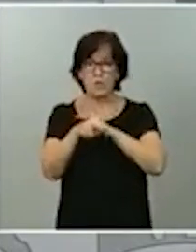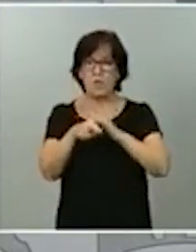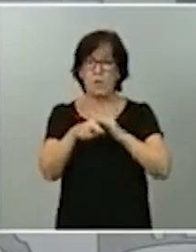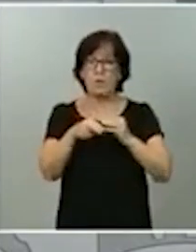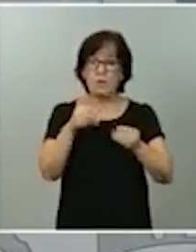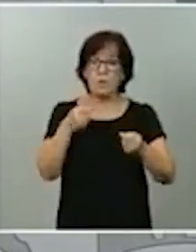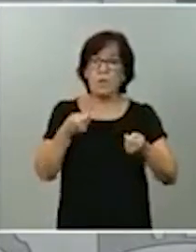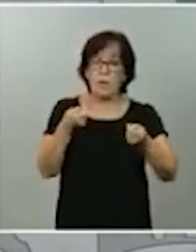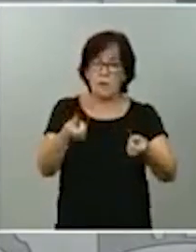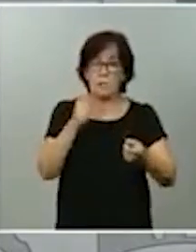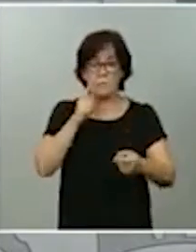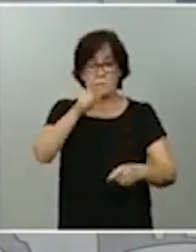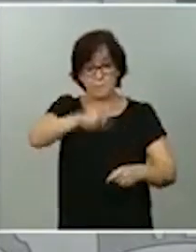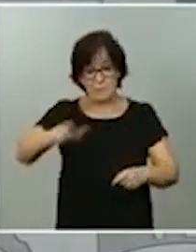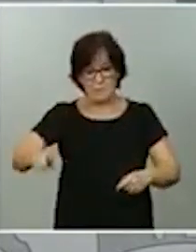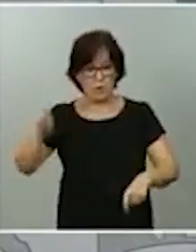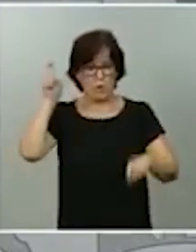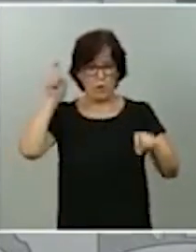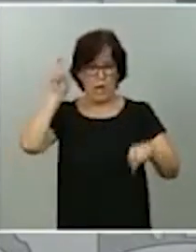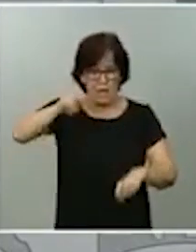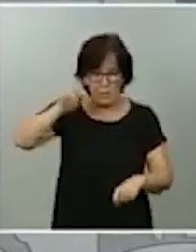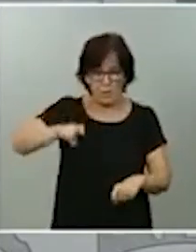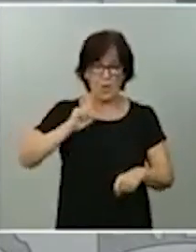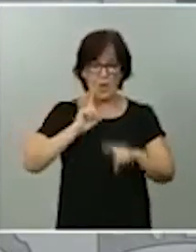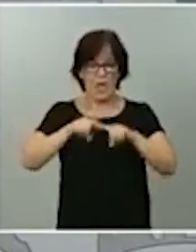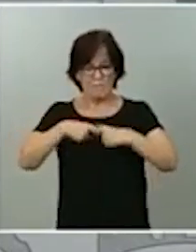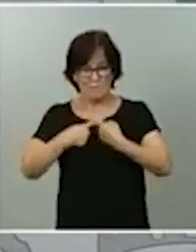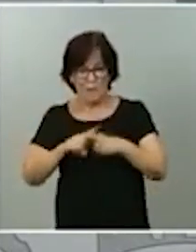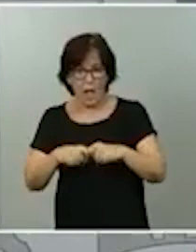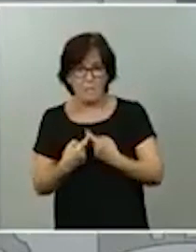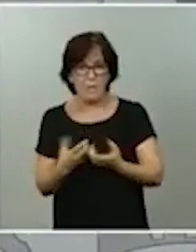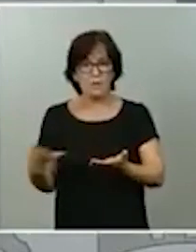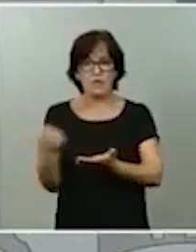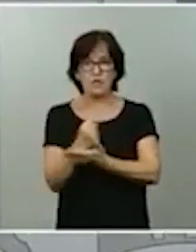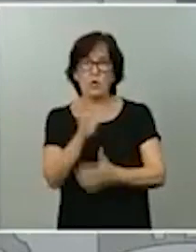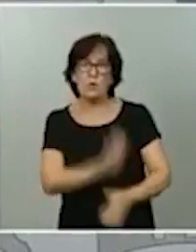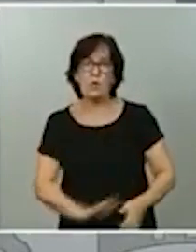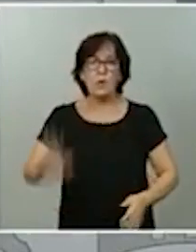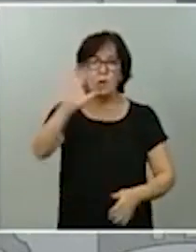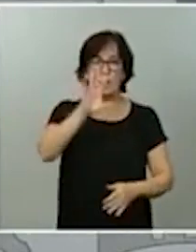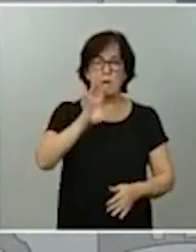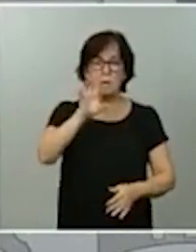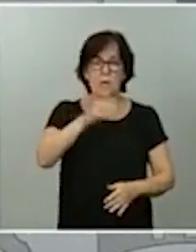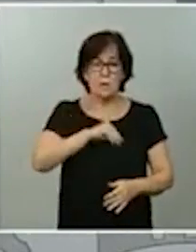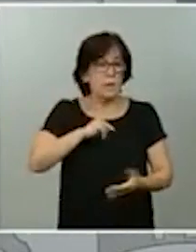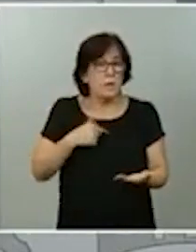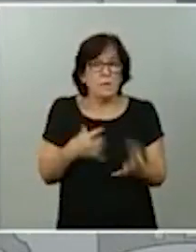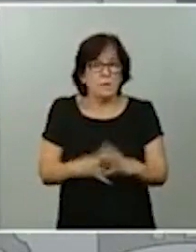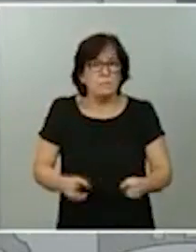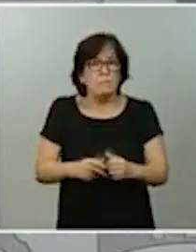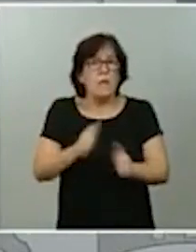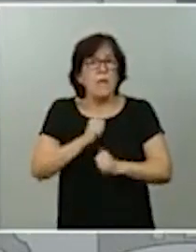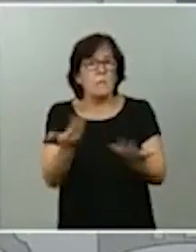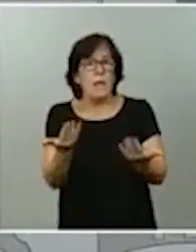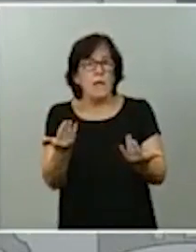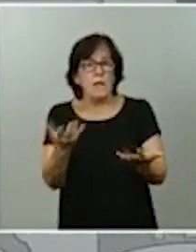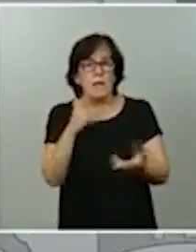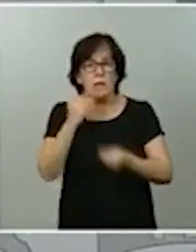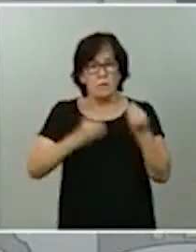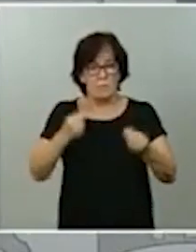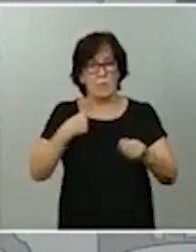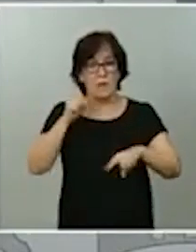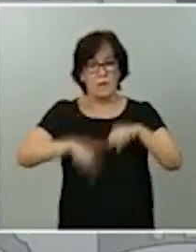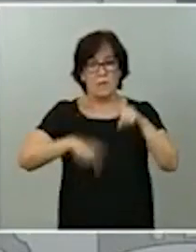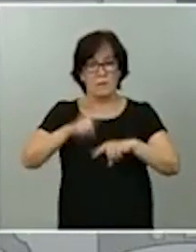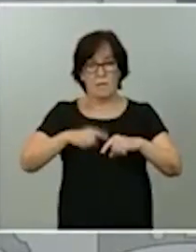Tanto el personal educativo como las familias de todo el país están esperando que esto suceda, porque de ello depende el buen funcionamiento de